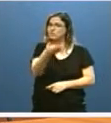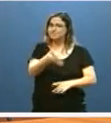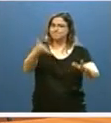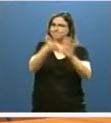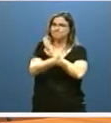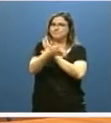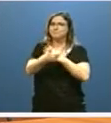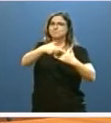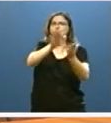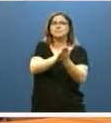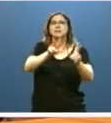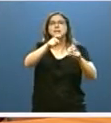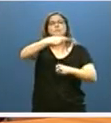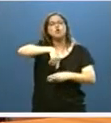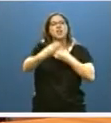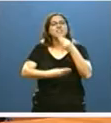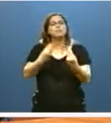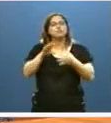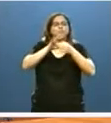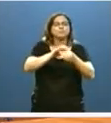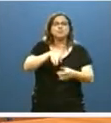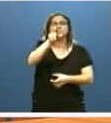actuaciones relativas a nuestros empleados públicos.